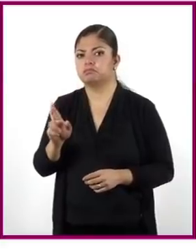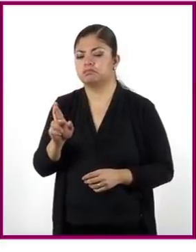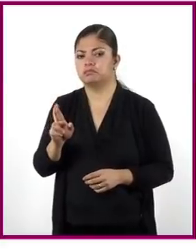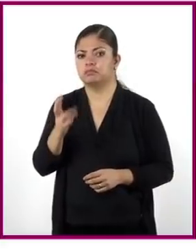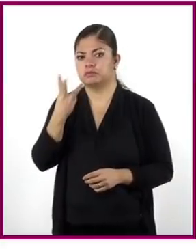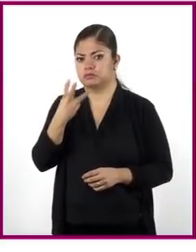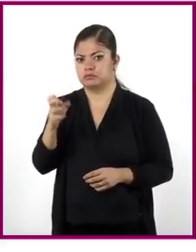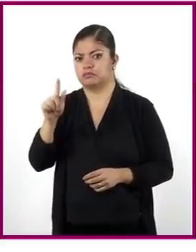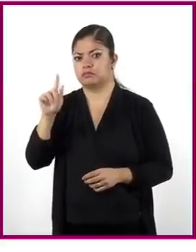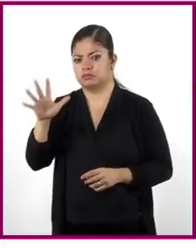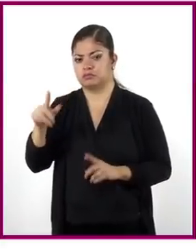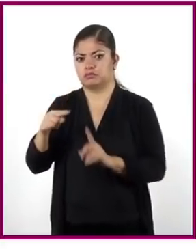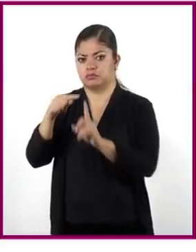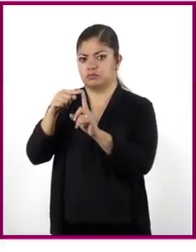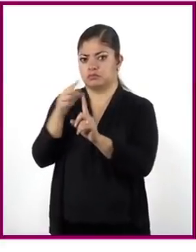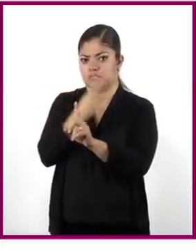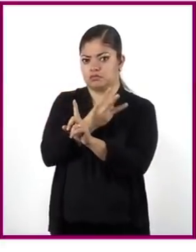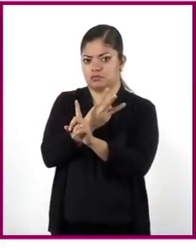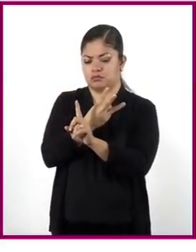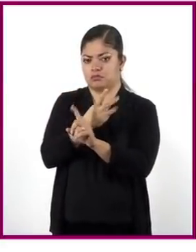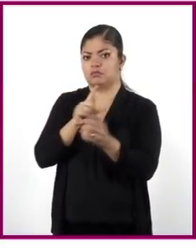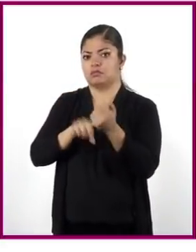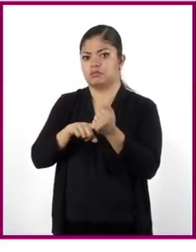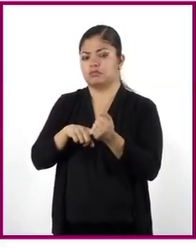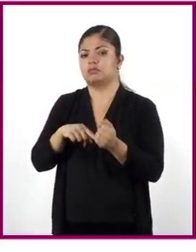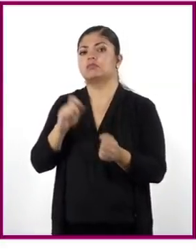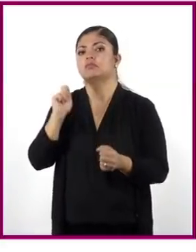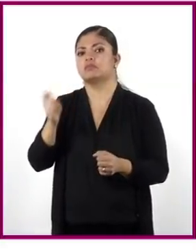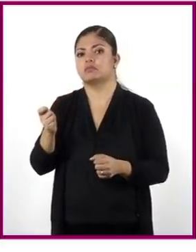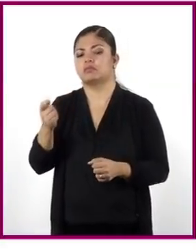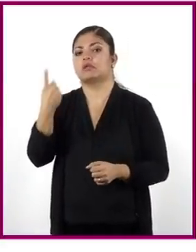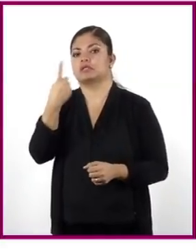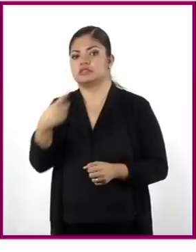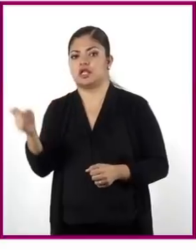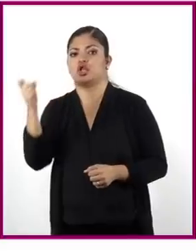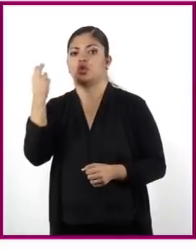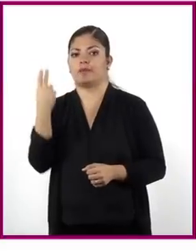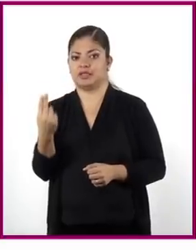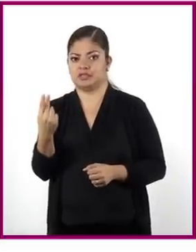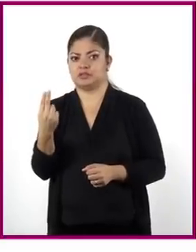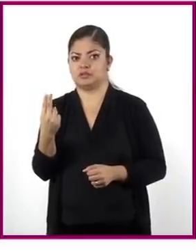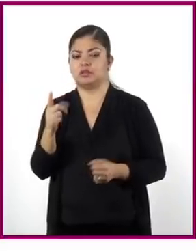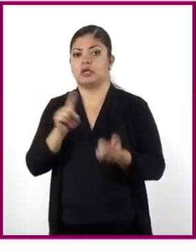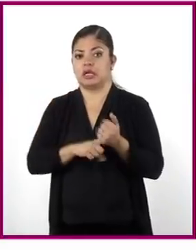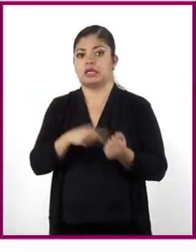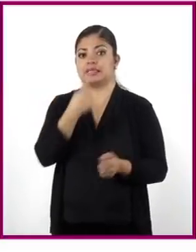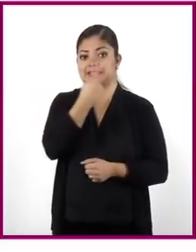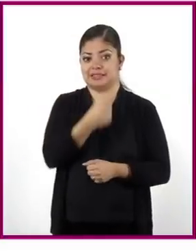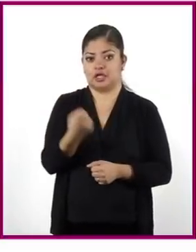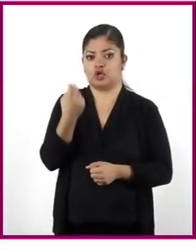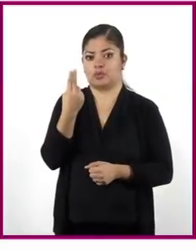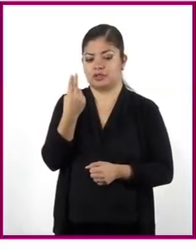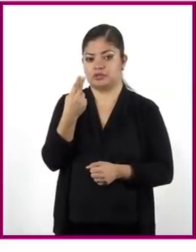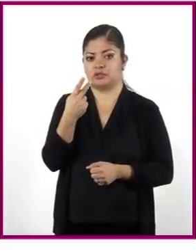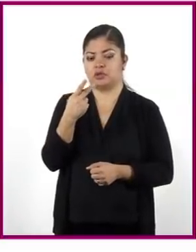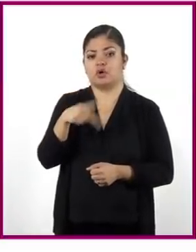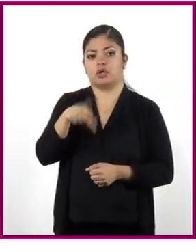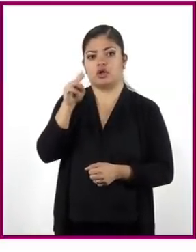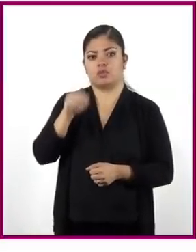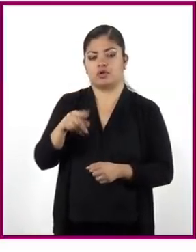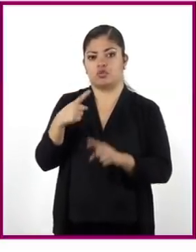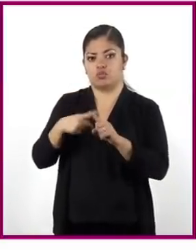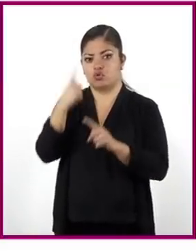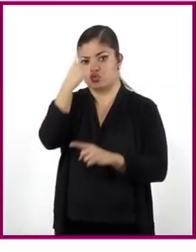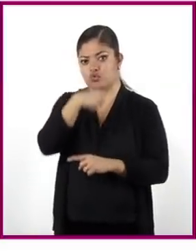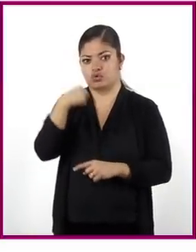375 entre 3 es igual a 125, entonces tenemos 125 kilómetros por